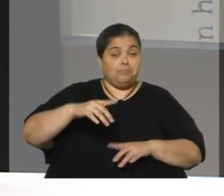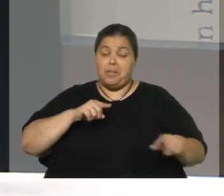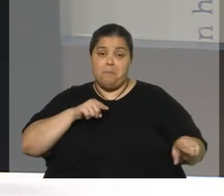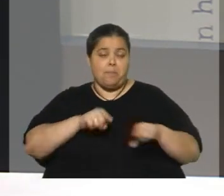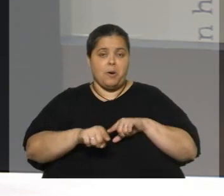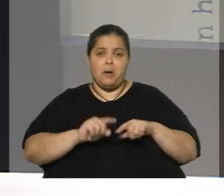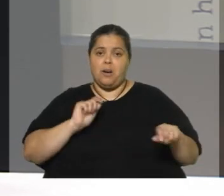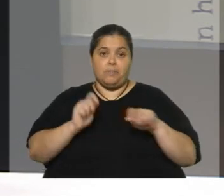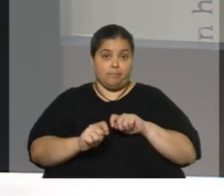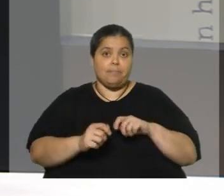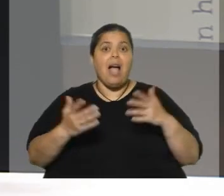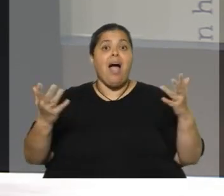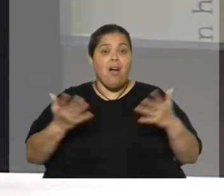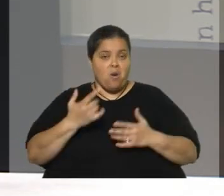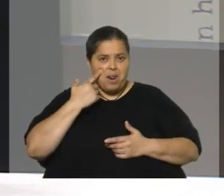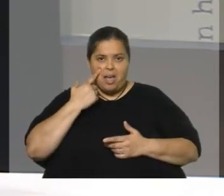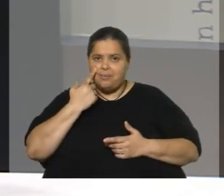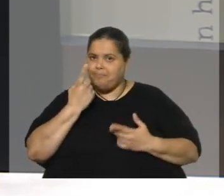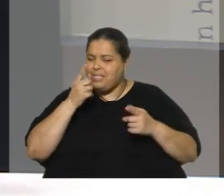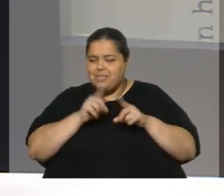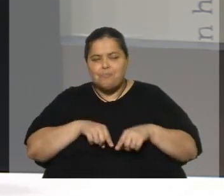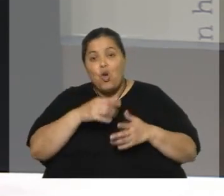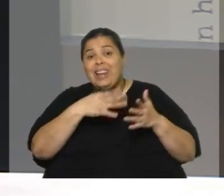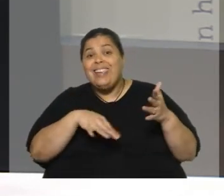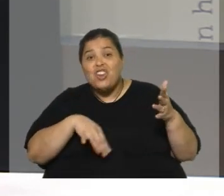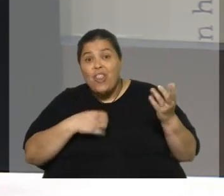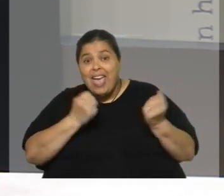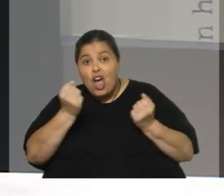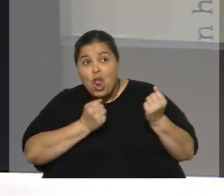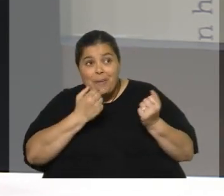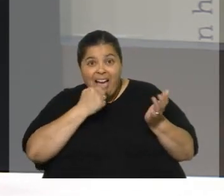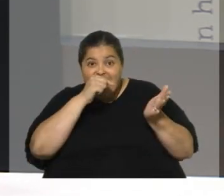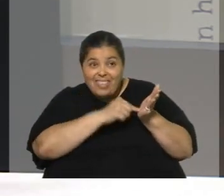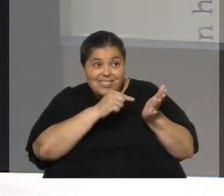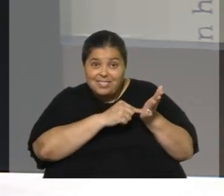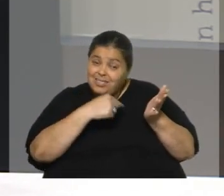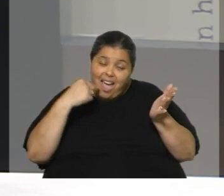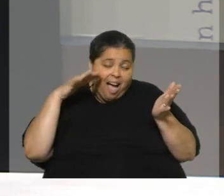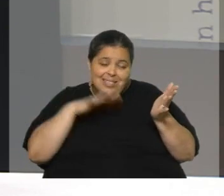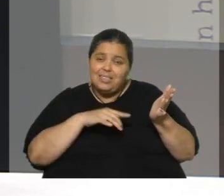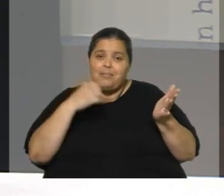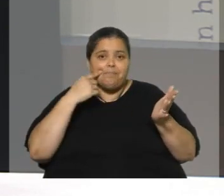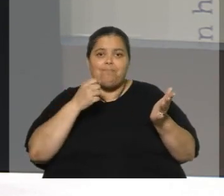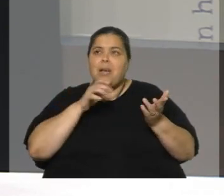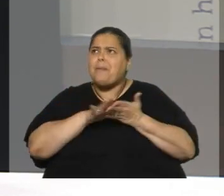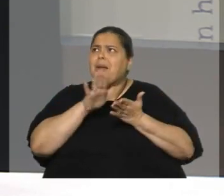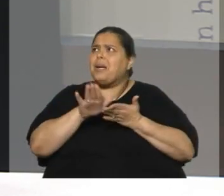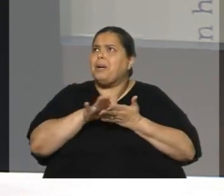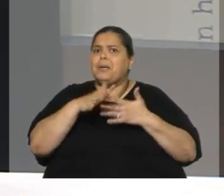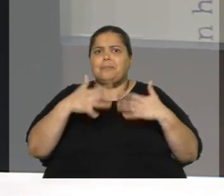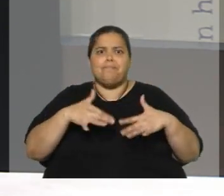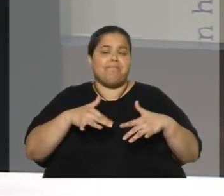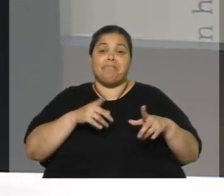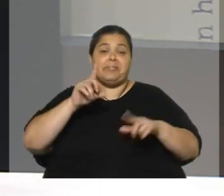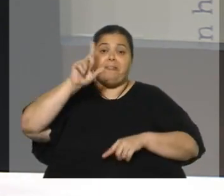lo que un libro de texto de economía de primer año te decía que iba a pasar cuando se emitieron tantos dólares y tantos euros en